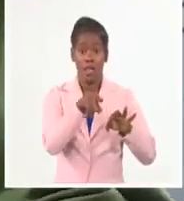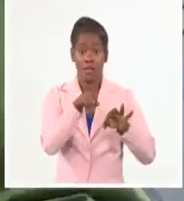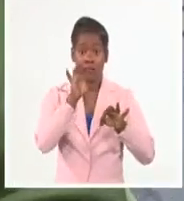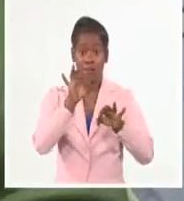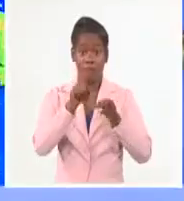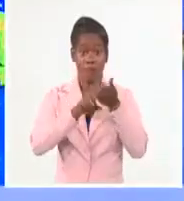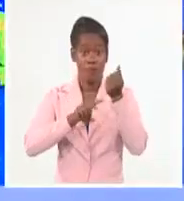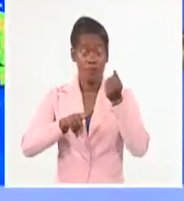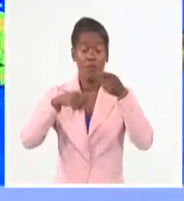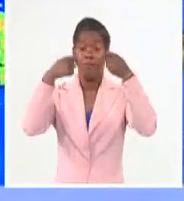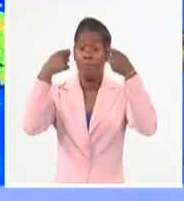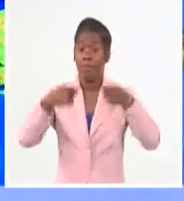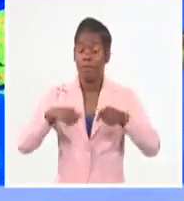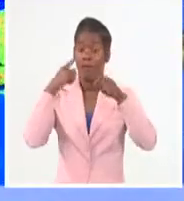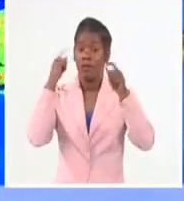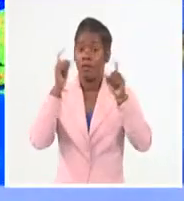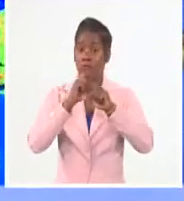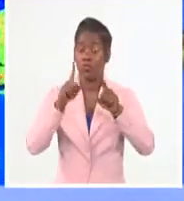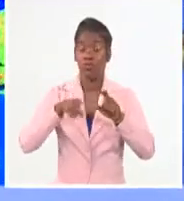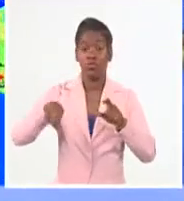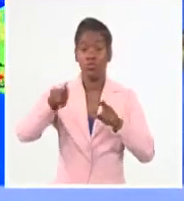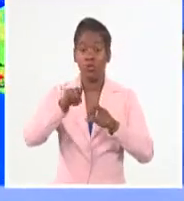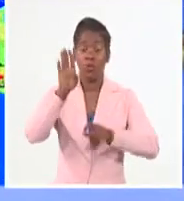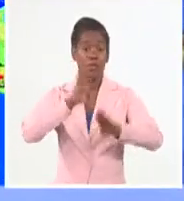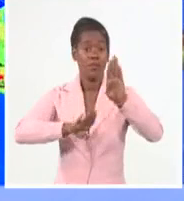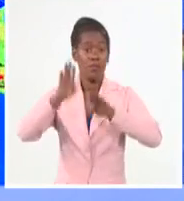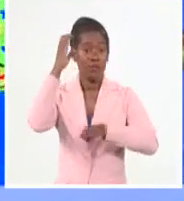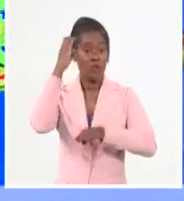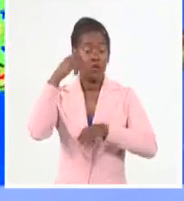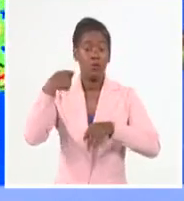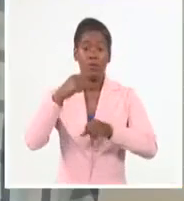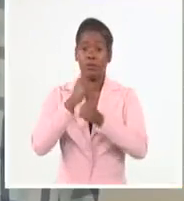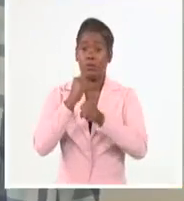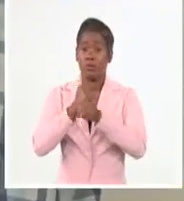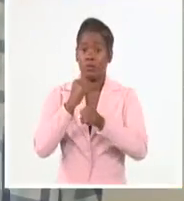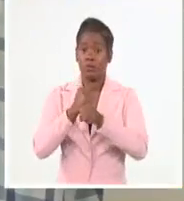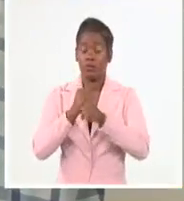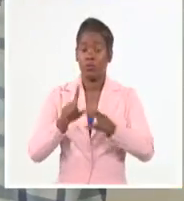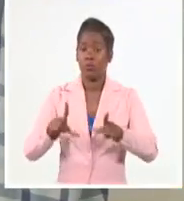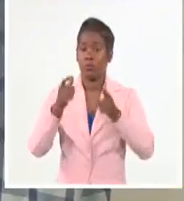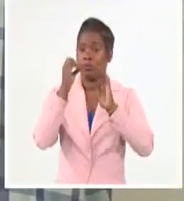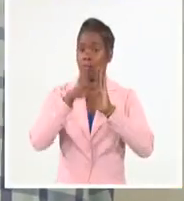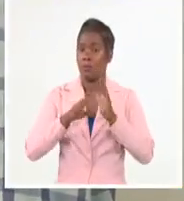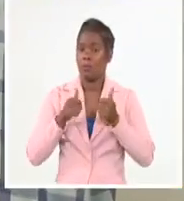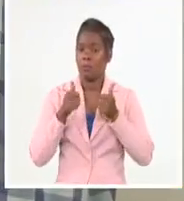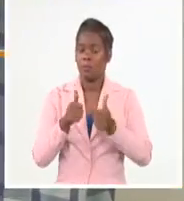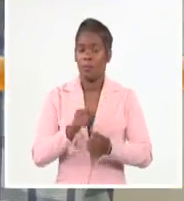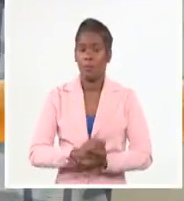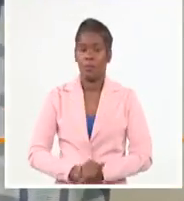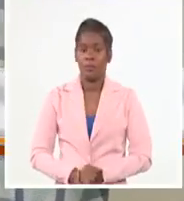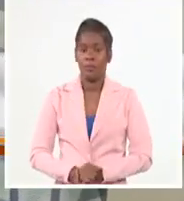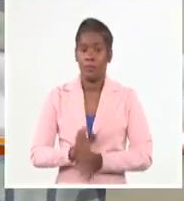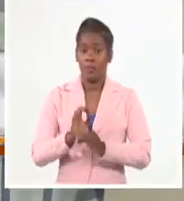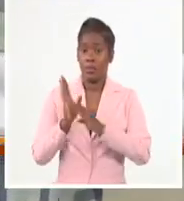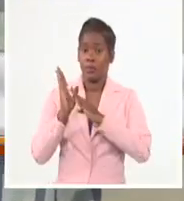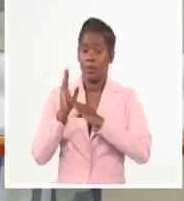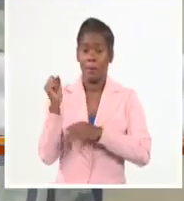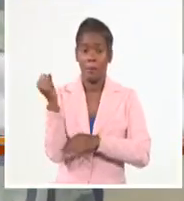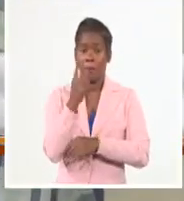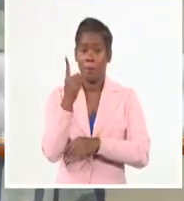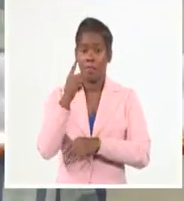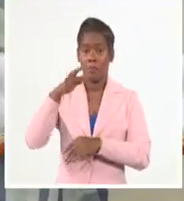Provinciales y Municipales trabajan para enfrentar esta tormenta tropical. Vean cómo no sólo abarca las provincias de Pinar del Río,